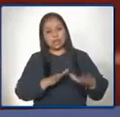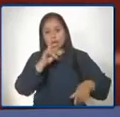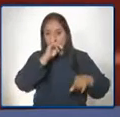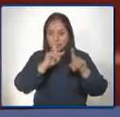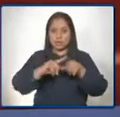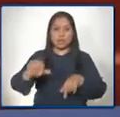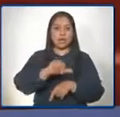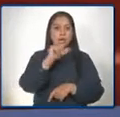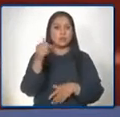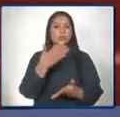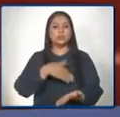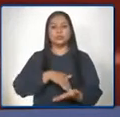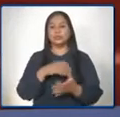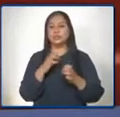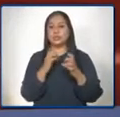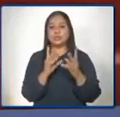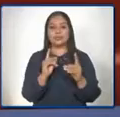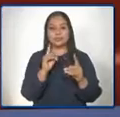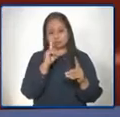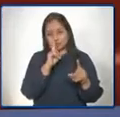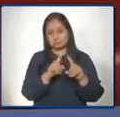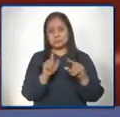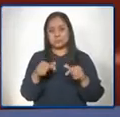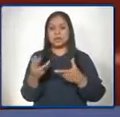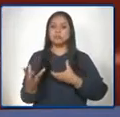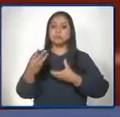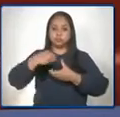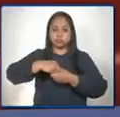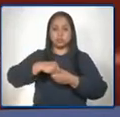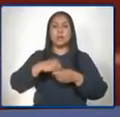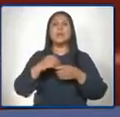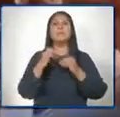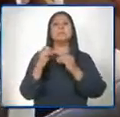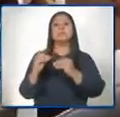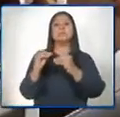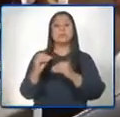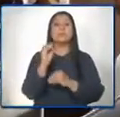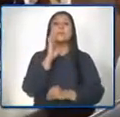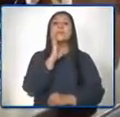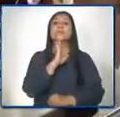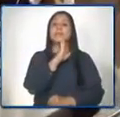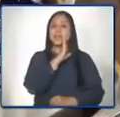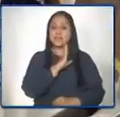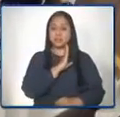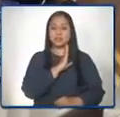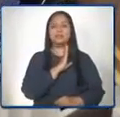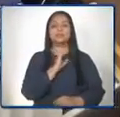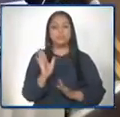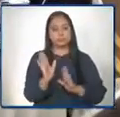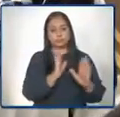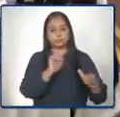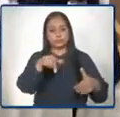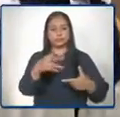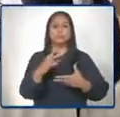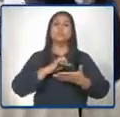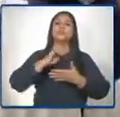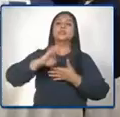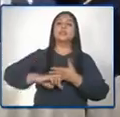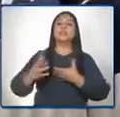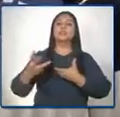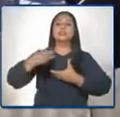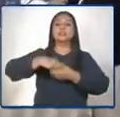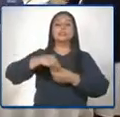centros educativos que forman bachilleres. Este programa está vinculado a